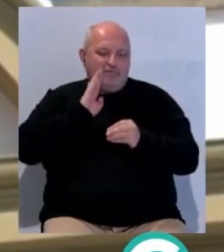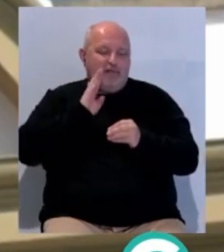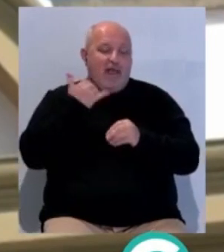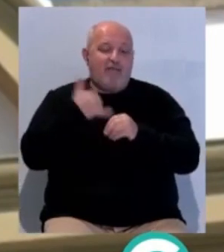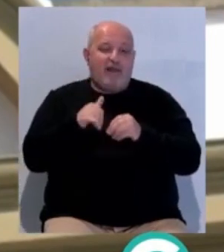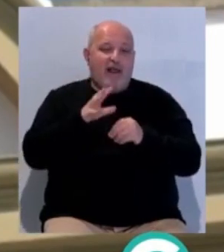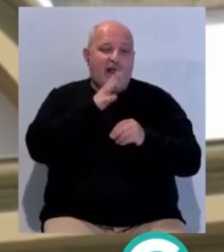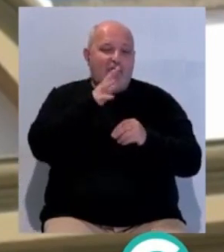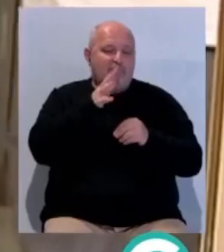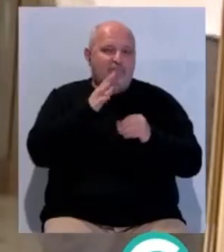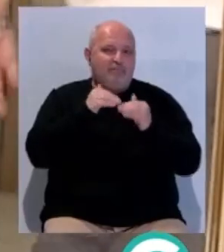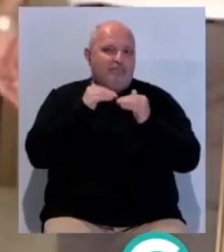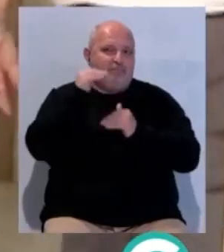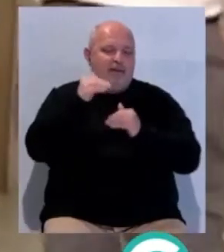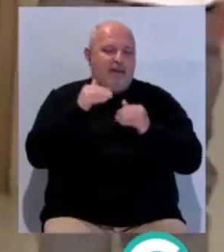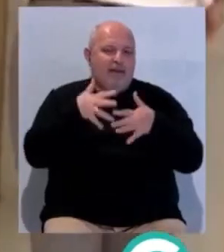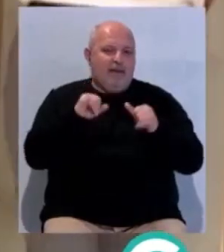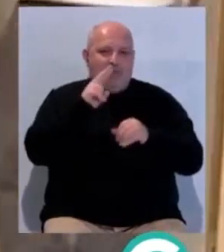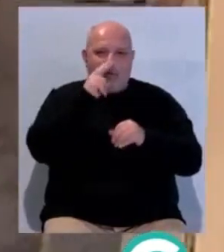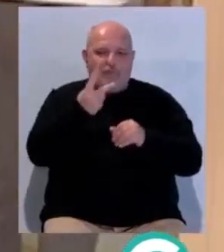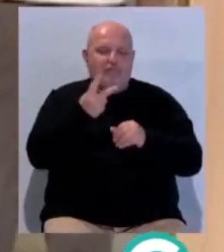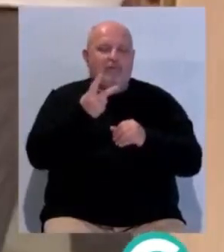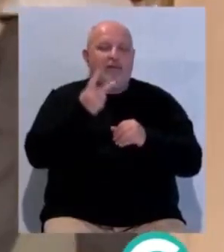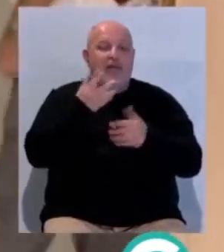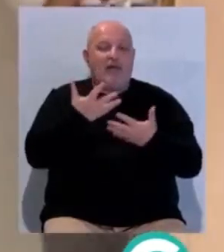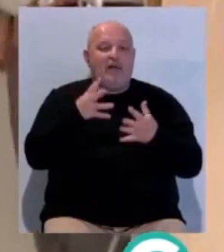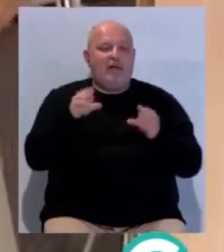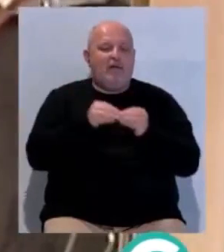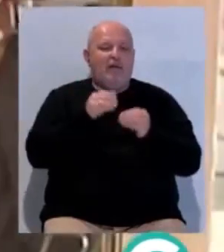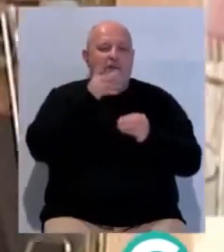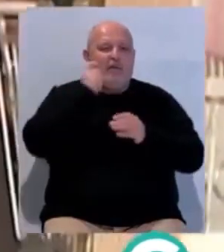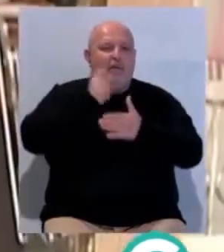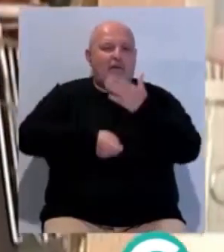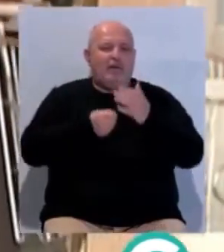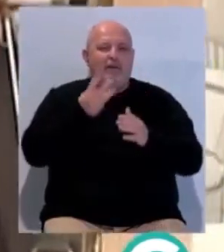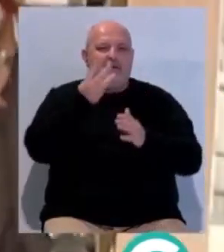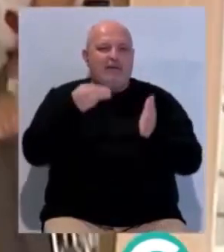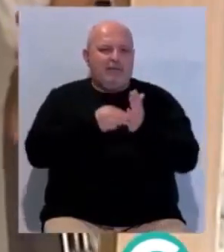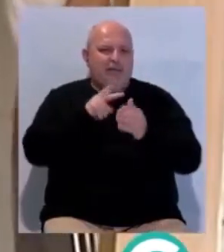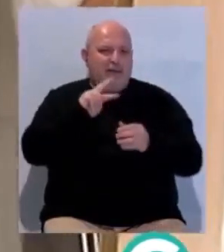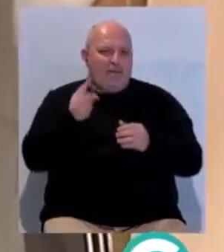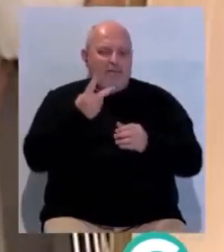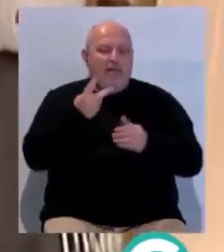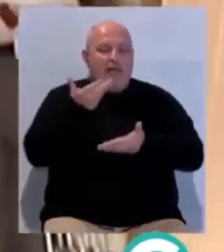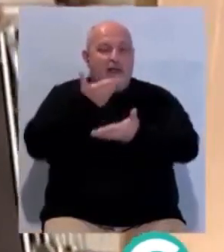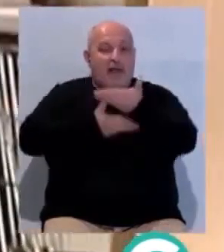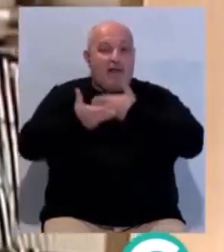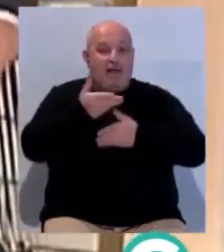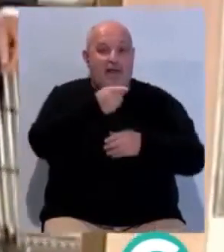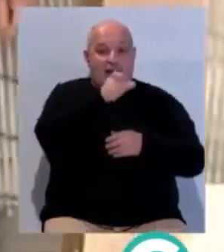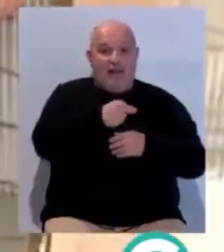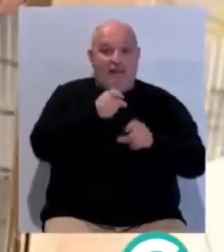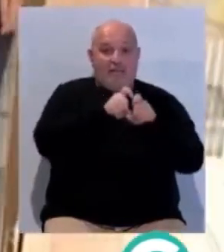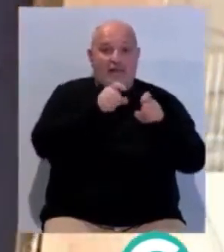ninguna de las causas superaba los dos años. La pena estará conmutada por una multa de 3.000 euros. A cambio, García